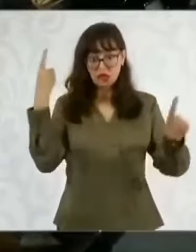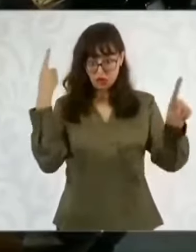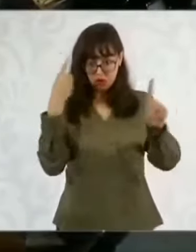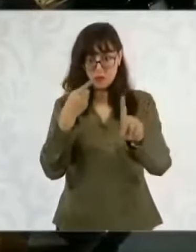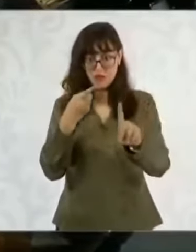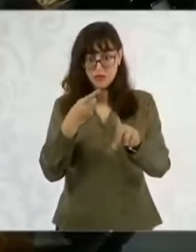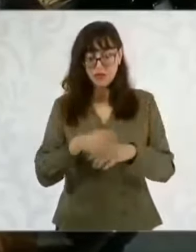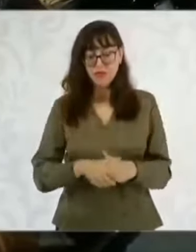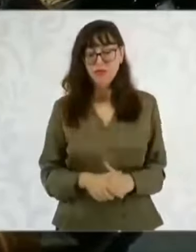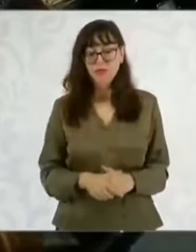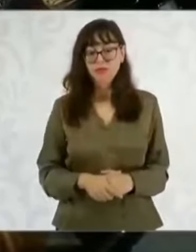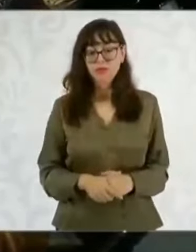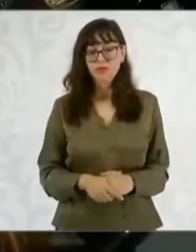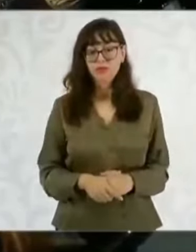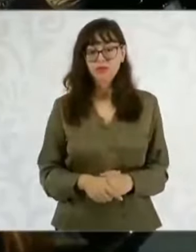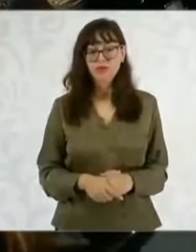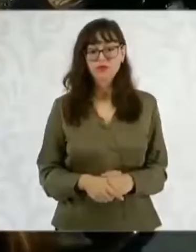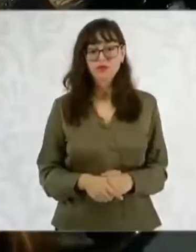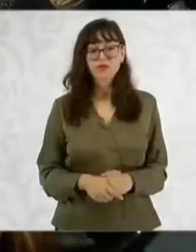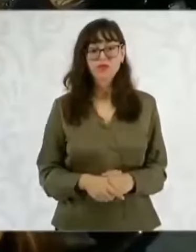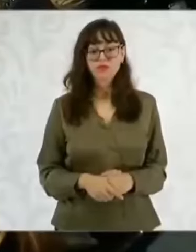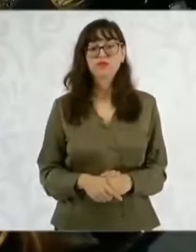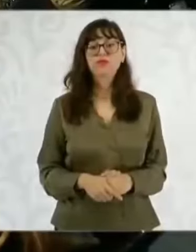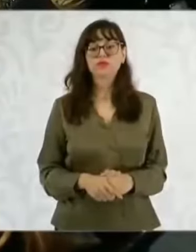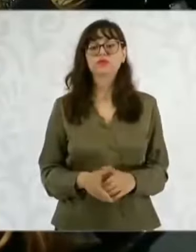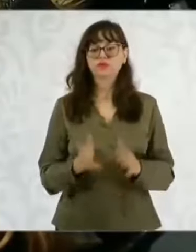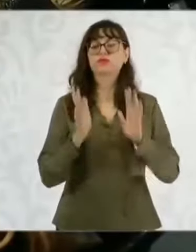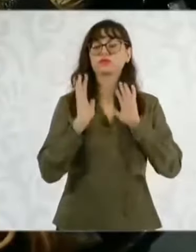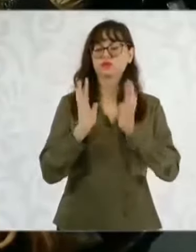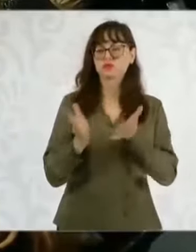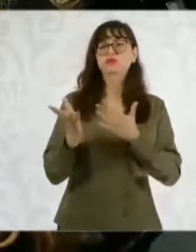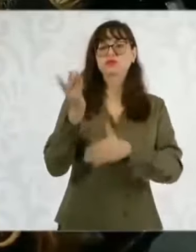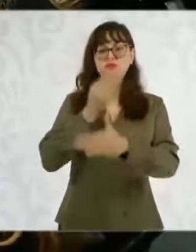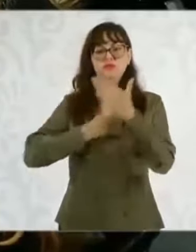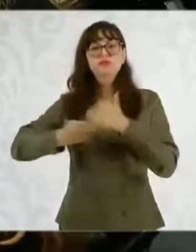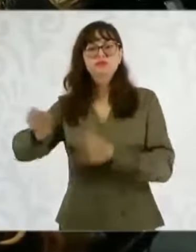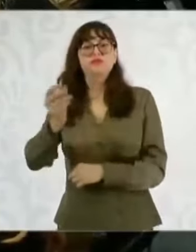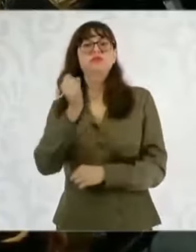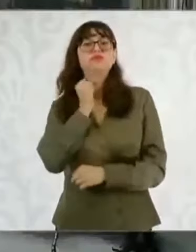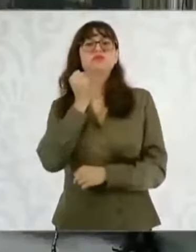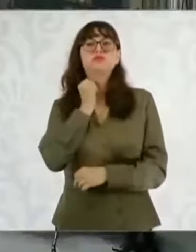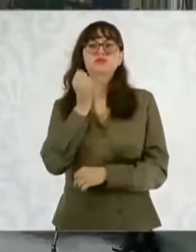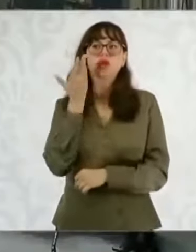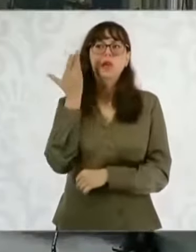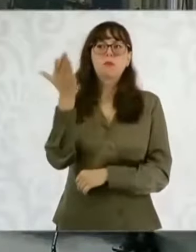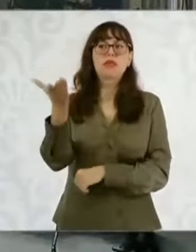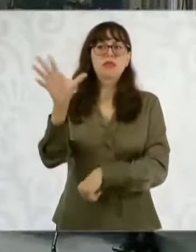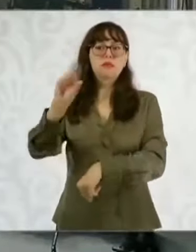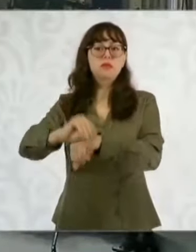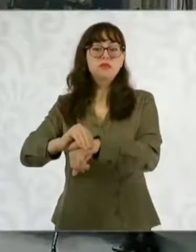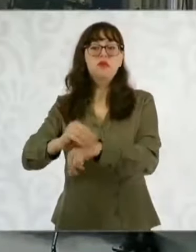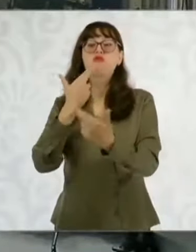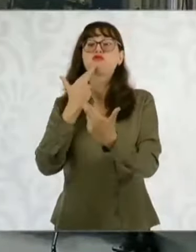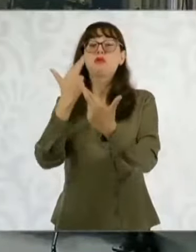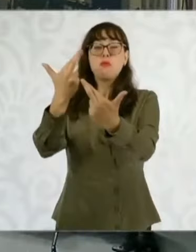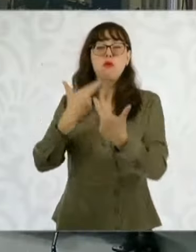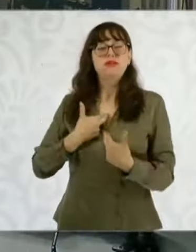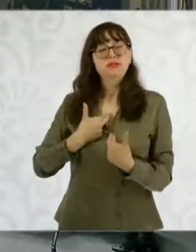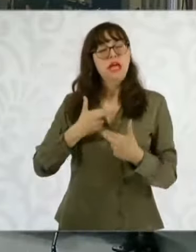Ya se envió el Senado, Ya se envió, ya se envió. Lo que no estoy seguro es si ya se recibió la respuesta, pero ya se envió.